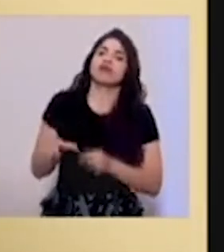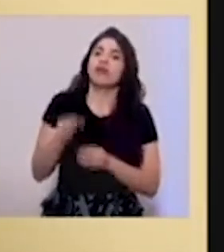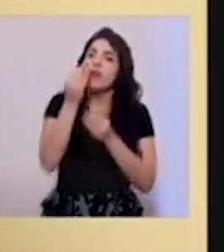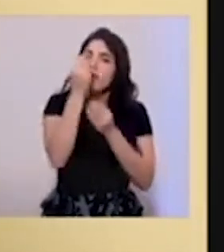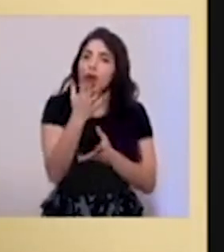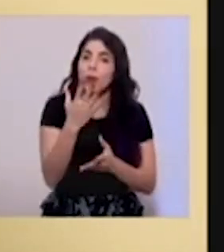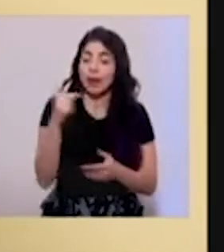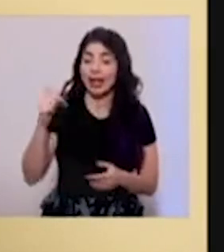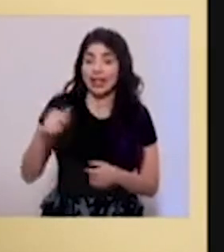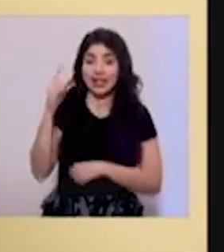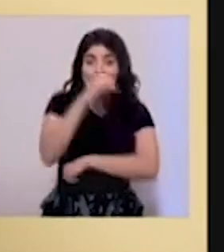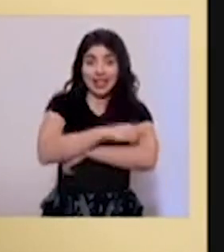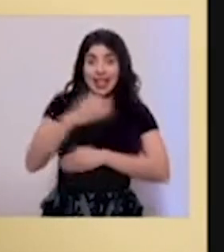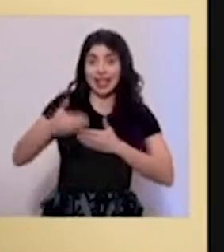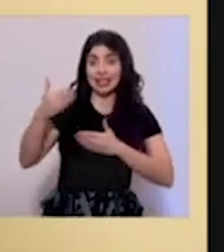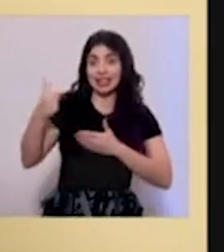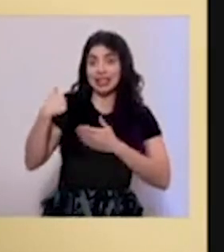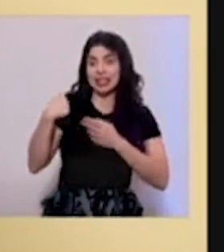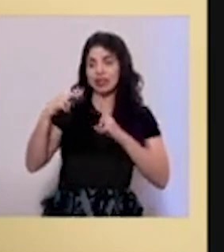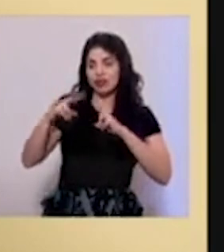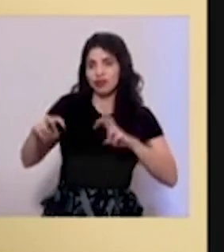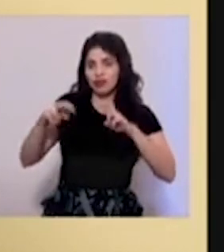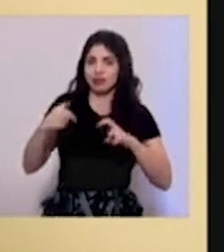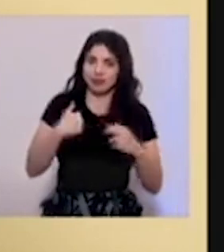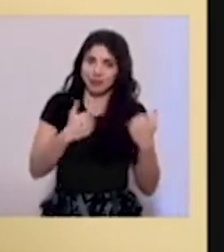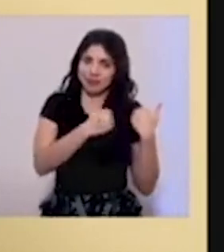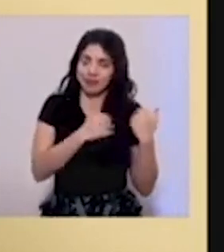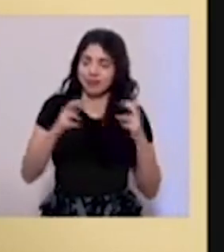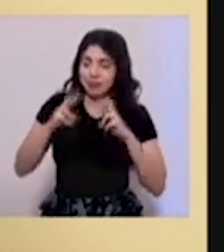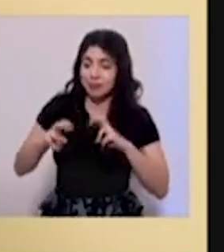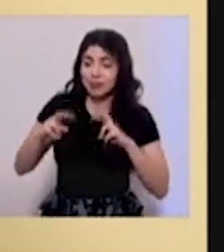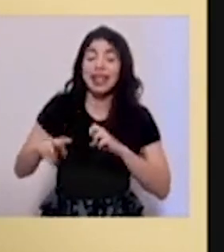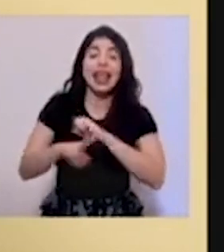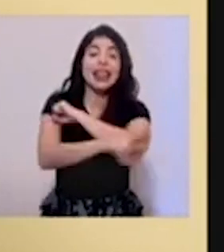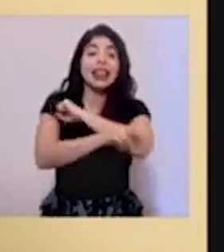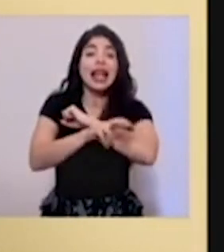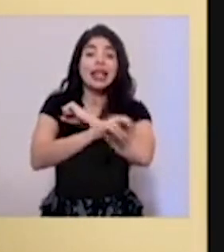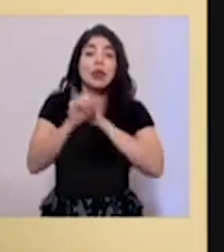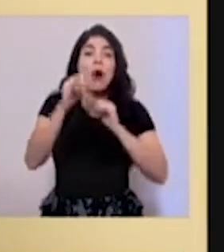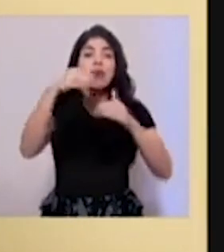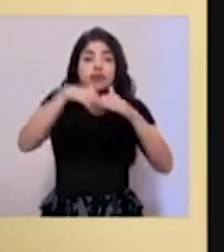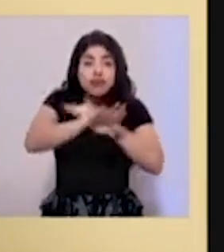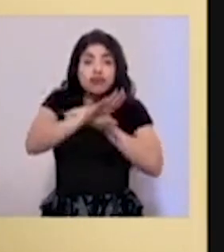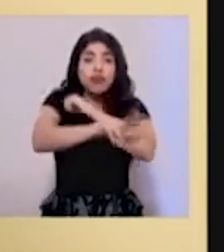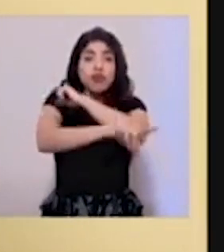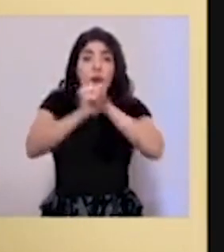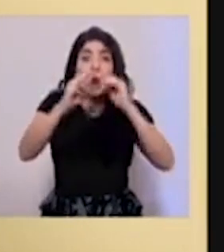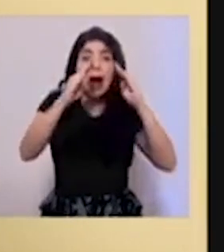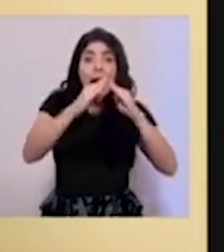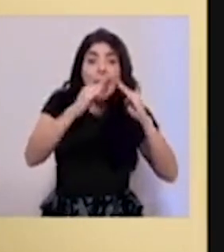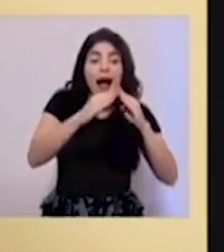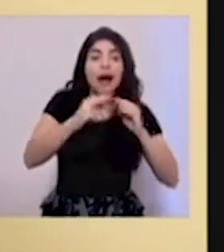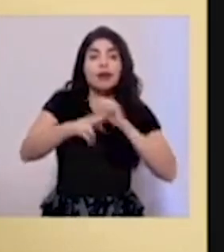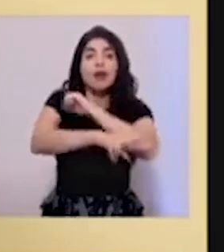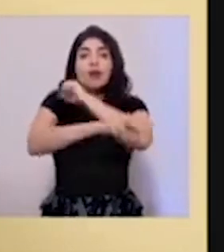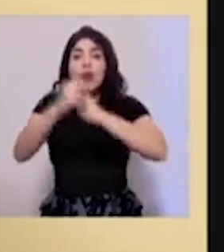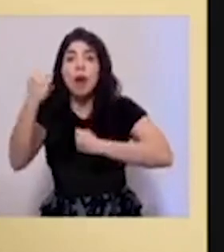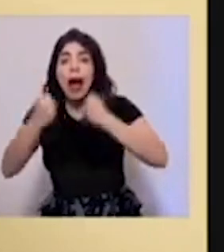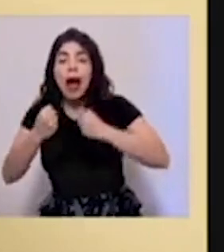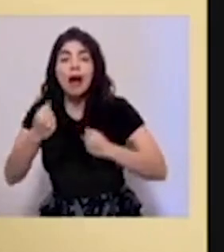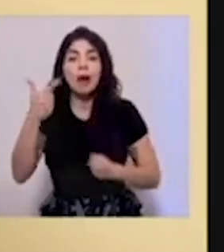Y en estos días los he estado revisando, porque bueno, eso es lo que me corresponde. En delitos contra la propiedad, robo de vehículos,